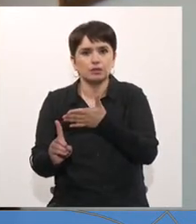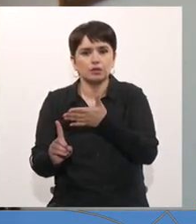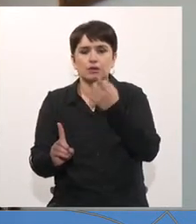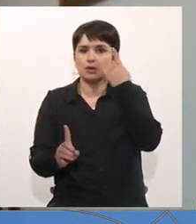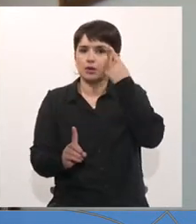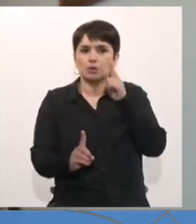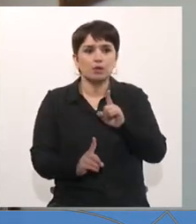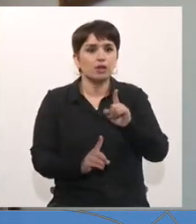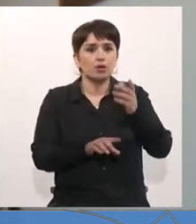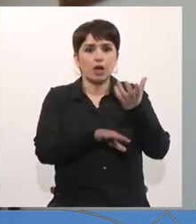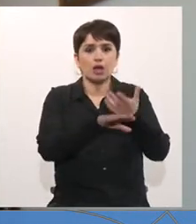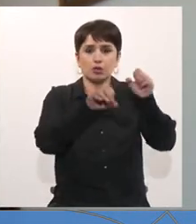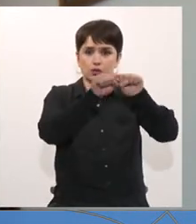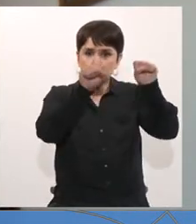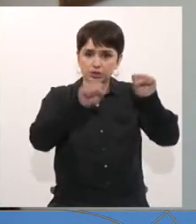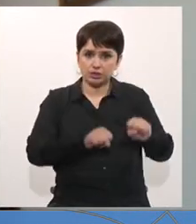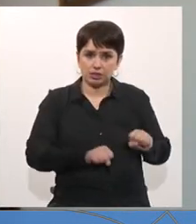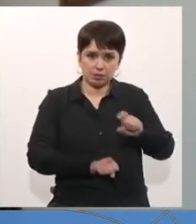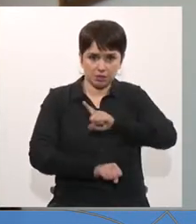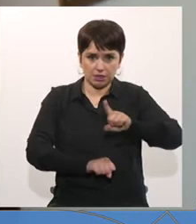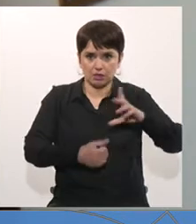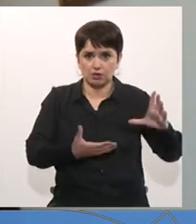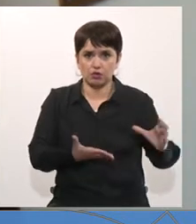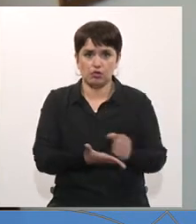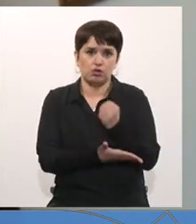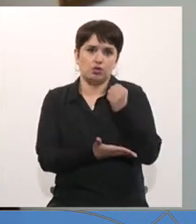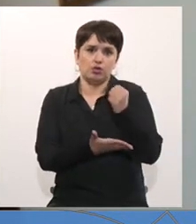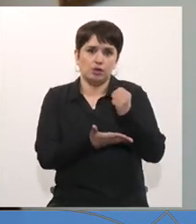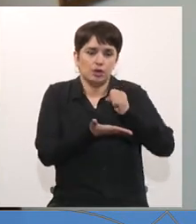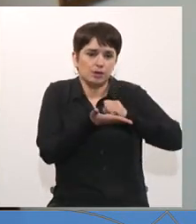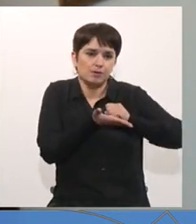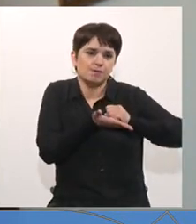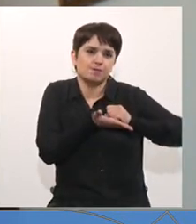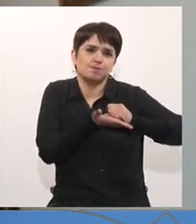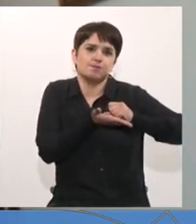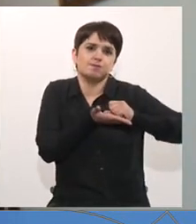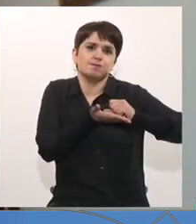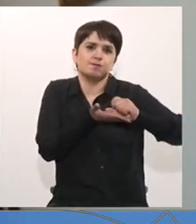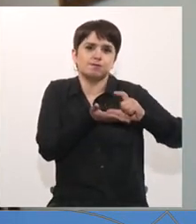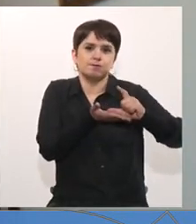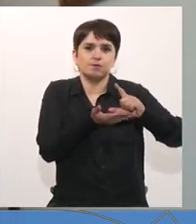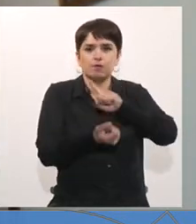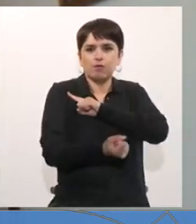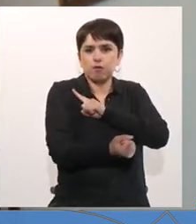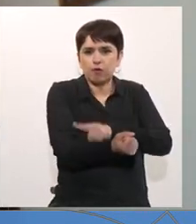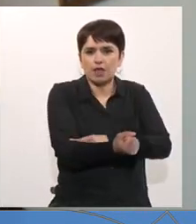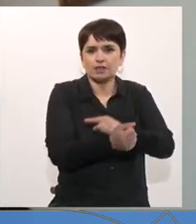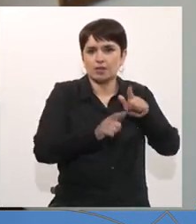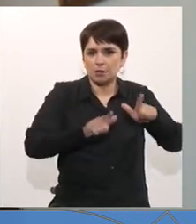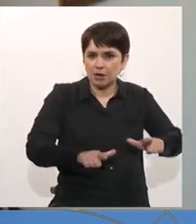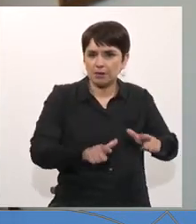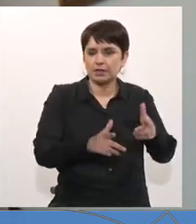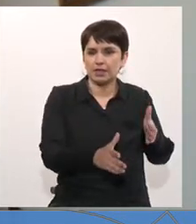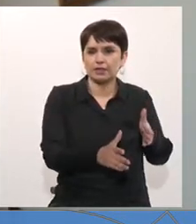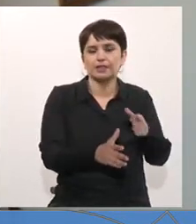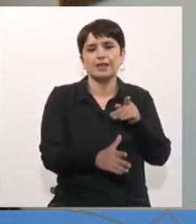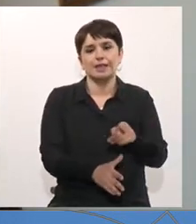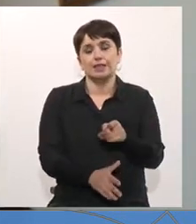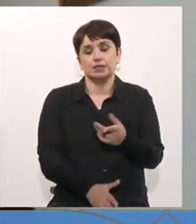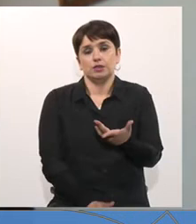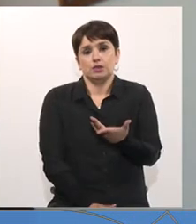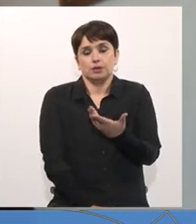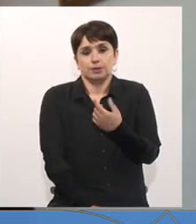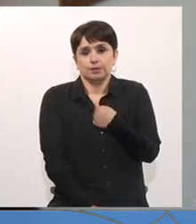todavía con un sistema que no logra despegar, que no logra implementarse. Esa deuda yo la encuentro realmente